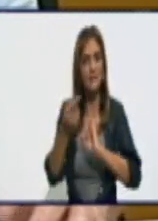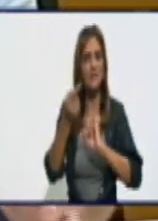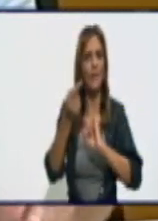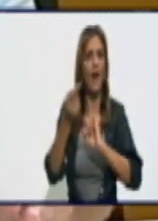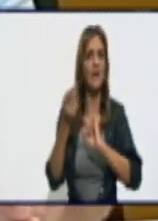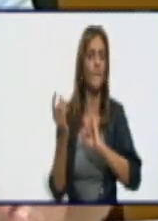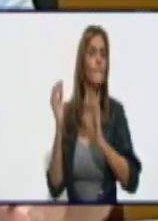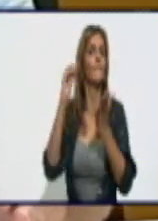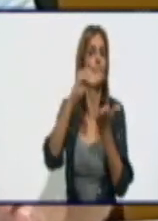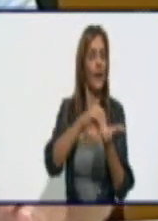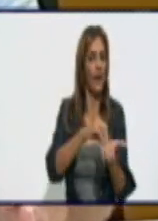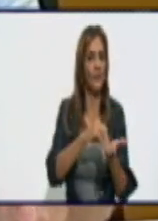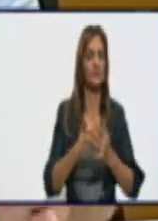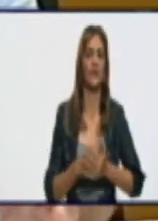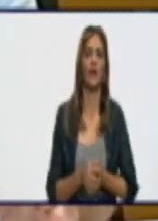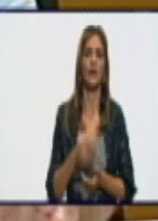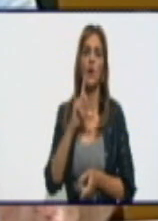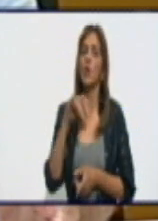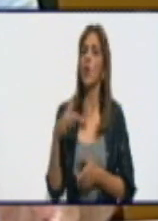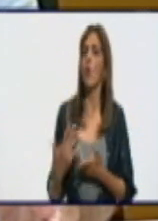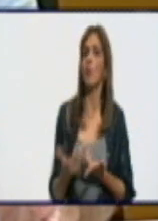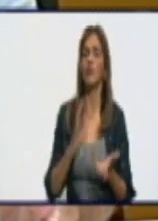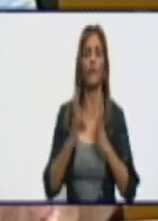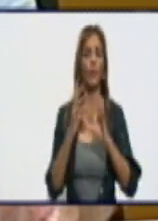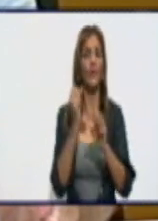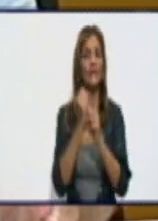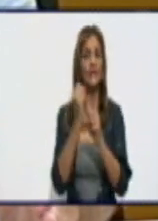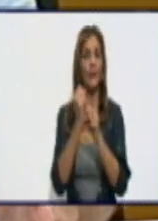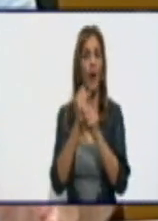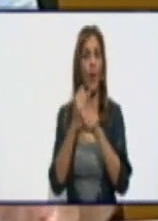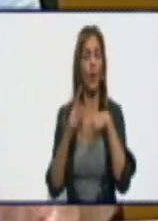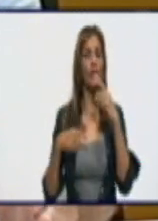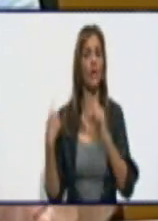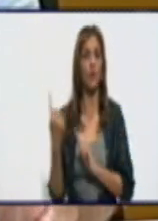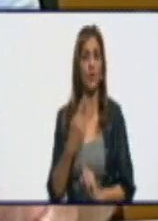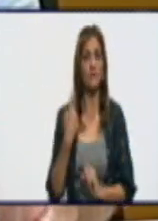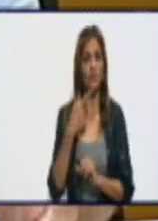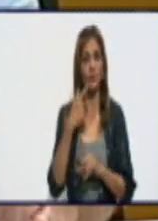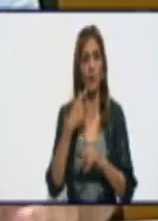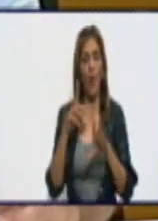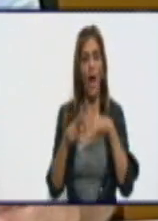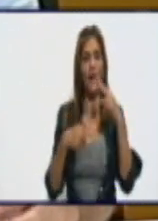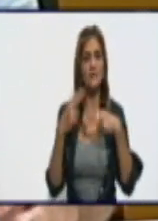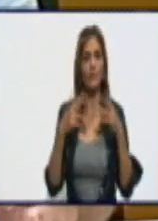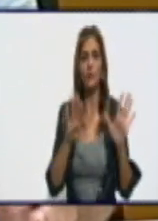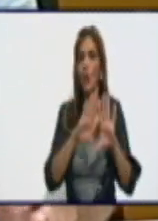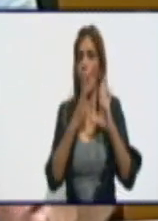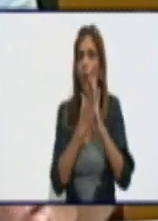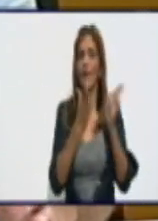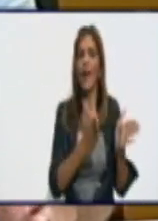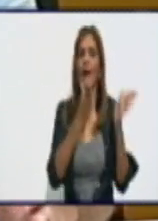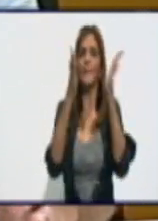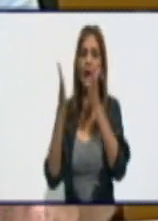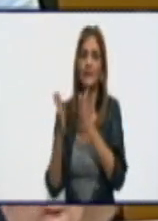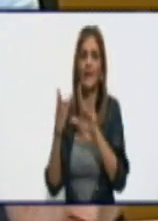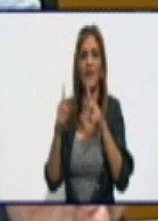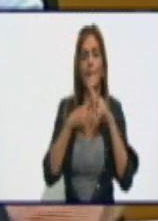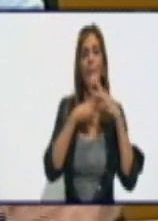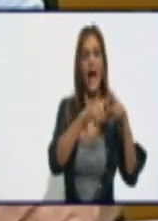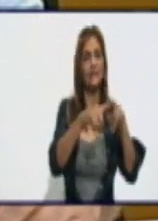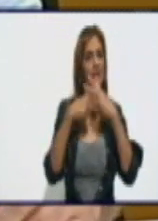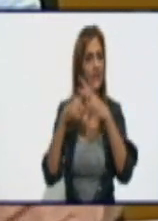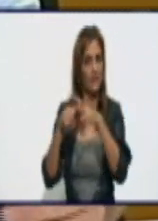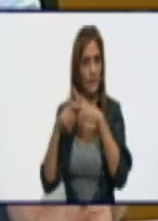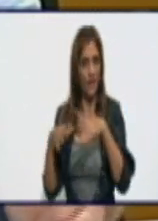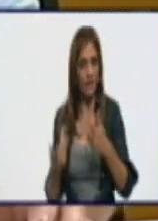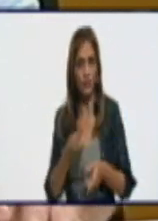trabajo nosotros implementamos que hoy toda la parte de mantenimiento, trabajo propio de nuestra empresa, como son el